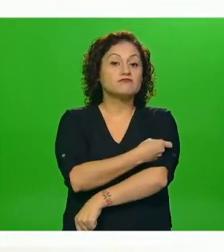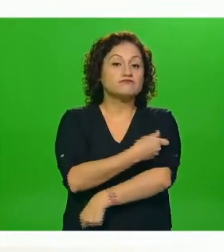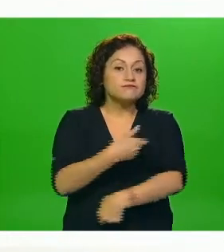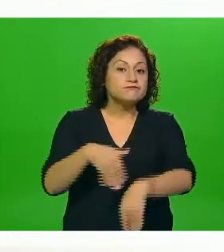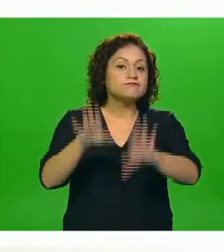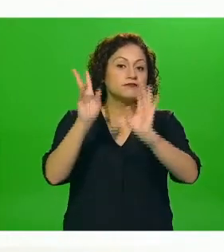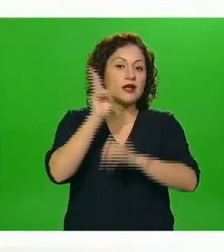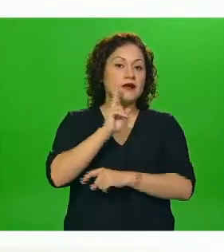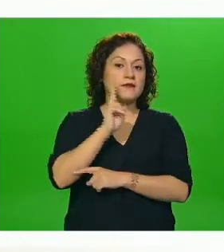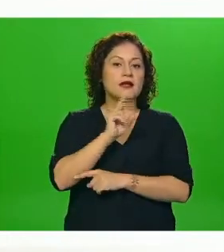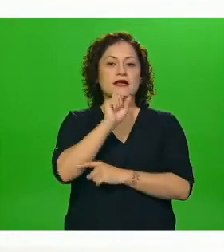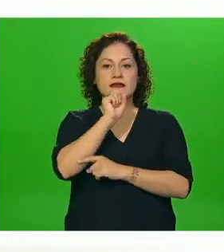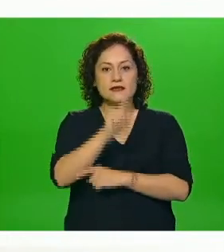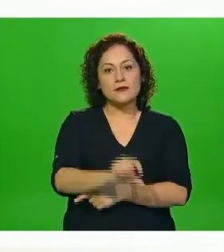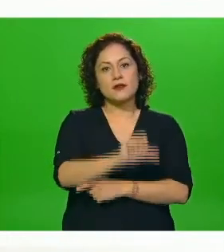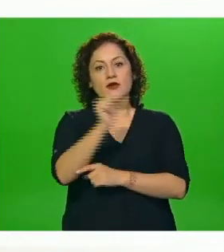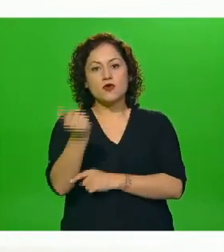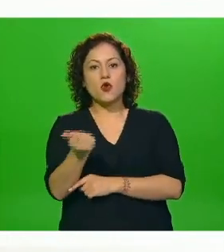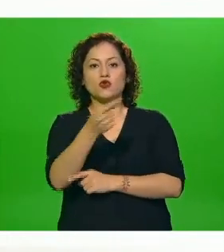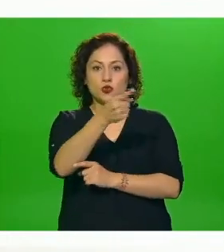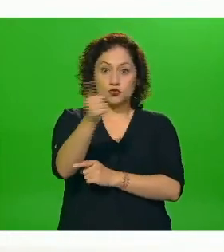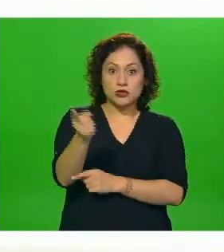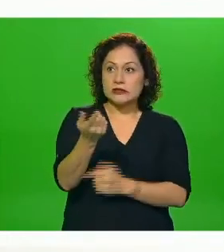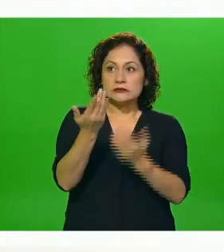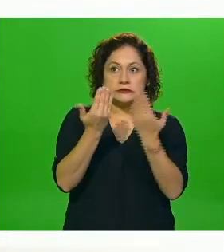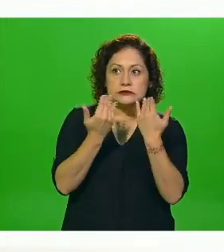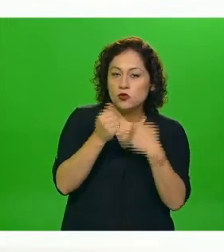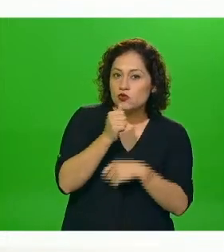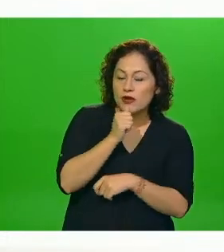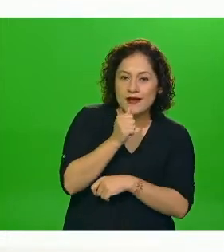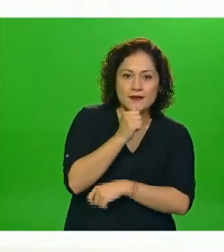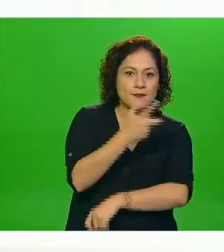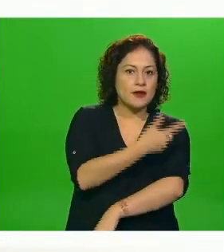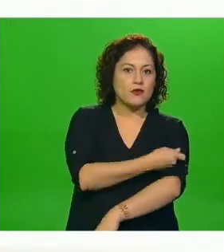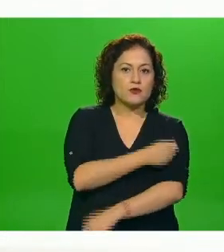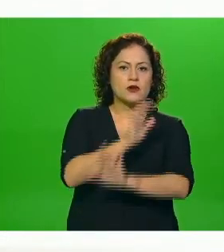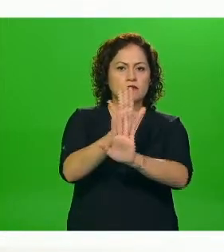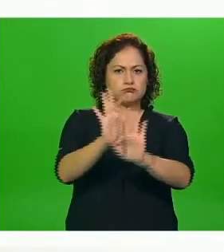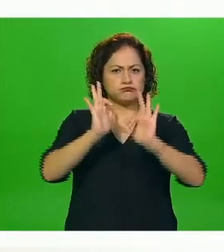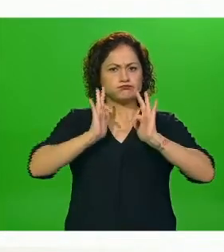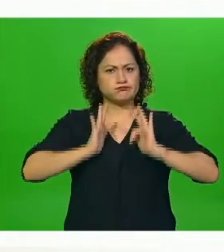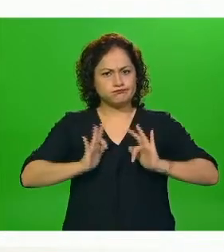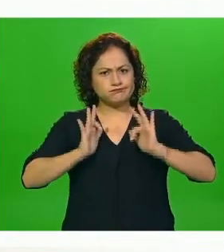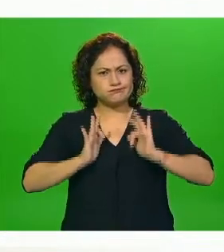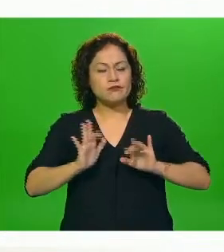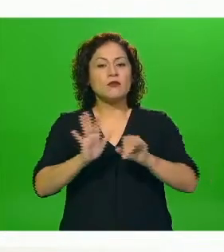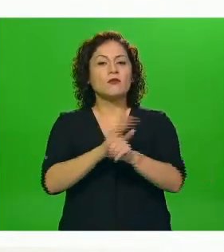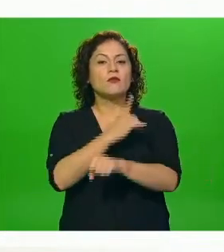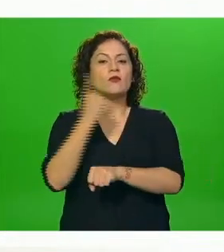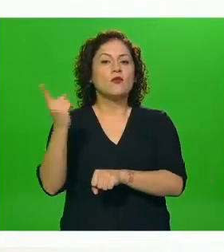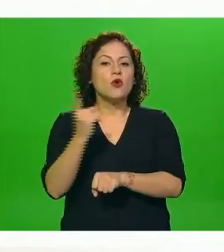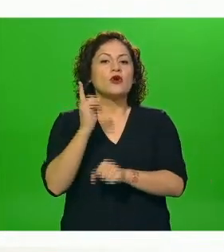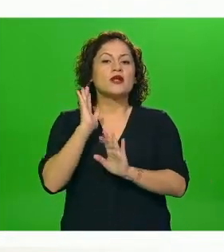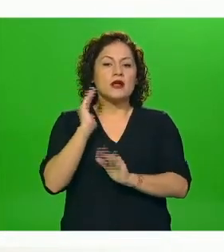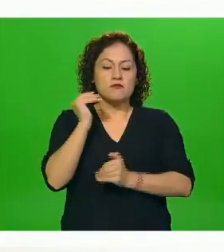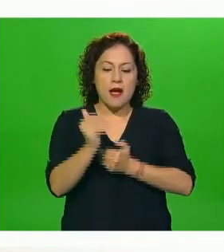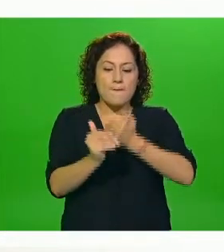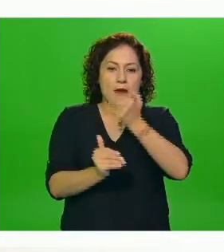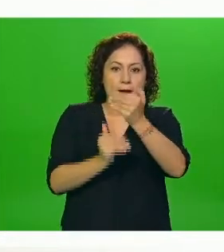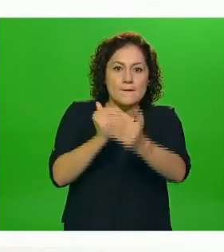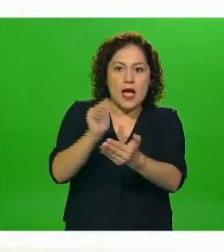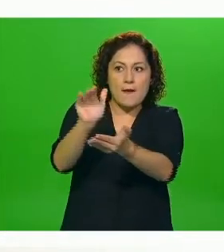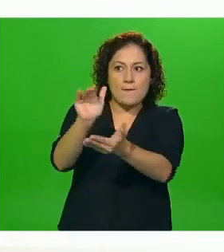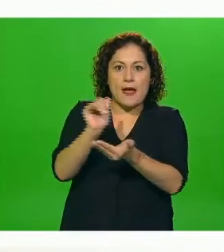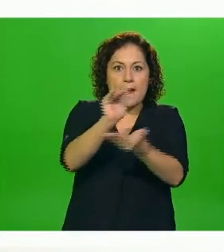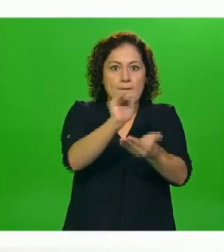una buena noticia para todos los que aún no se han vacunado porque en la medida que la vacunación tiene esta velocidad y cada día